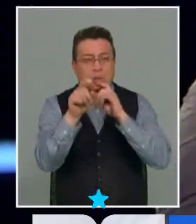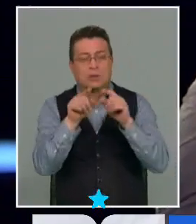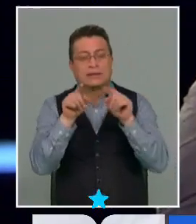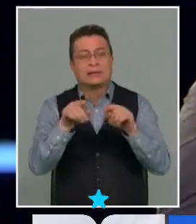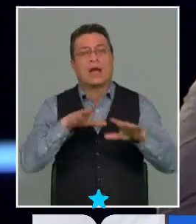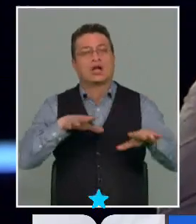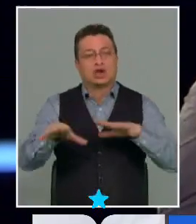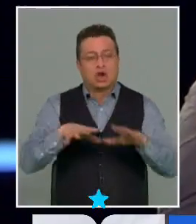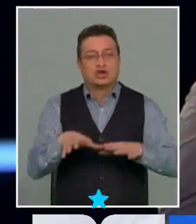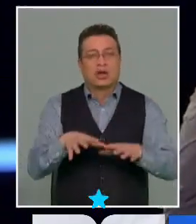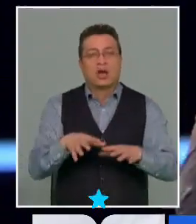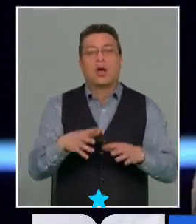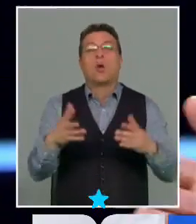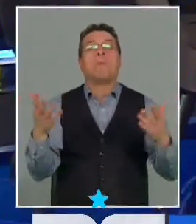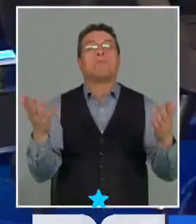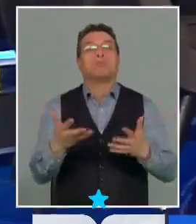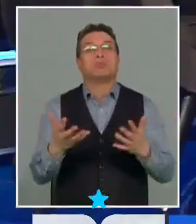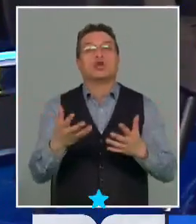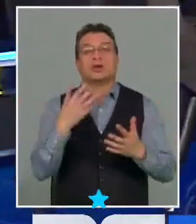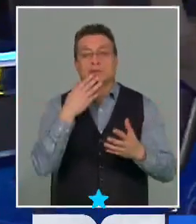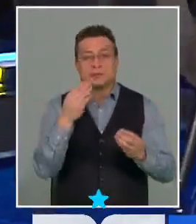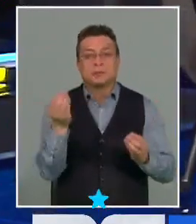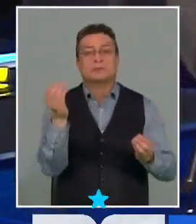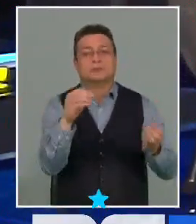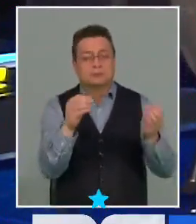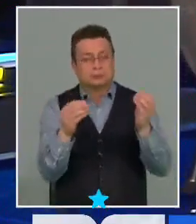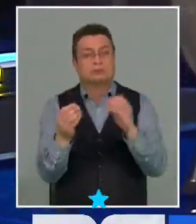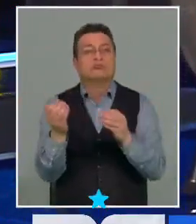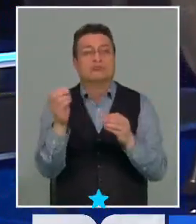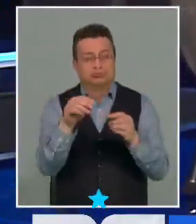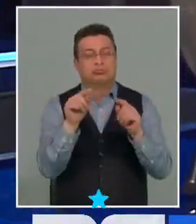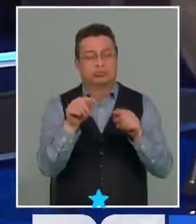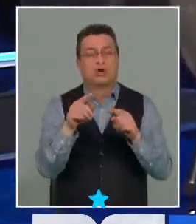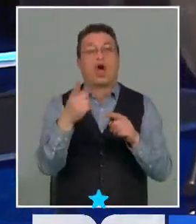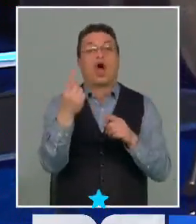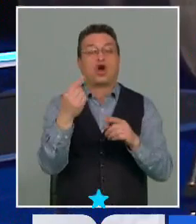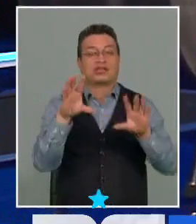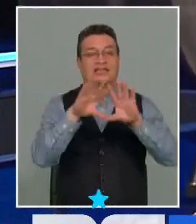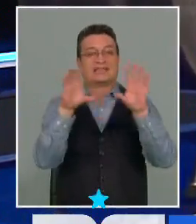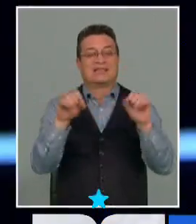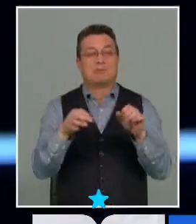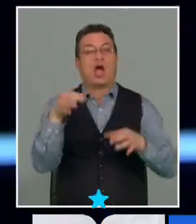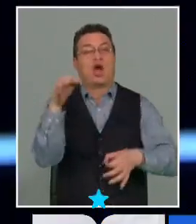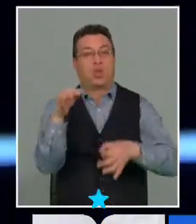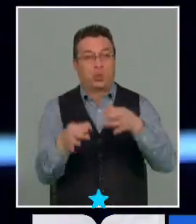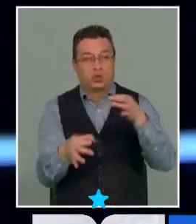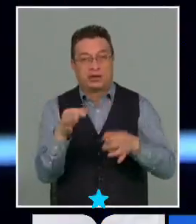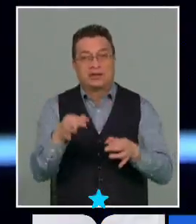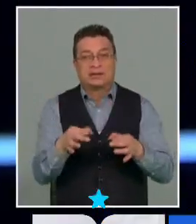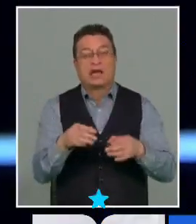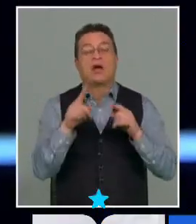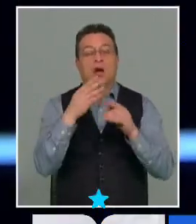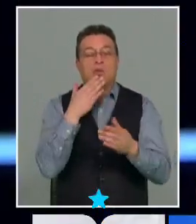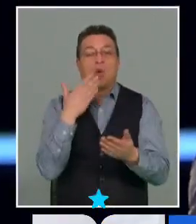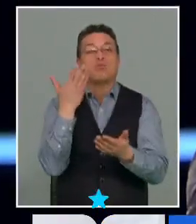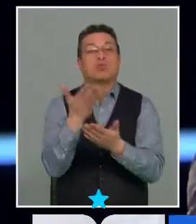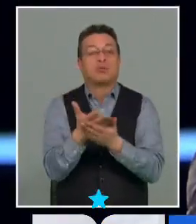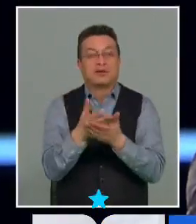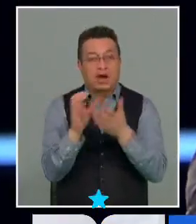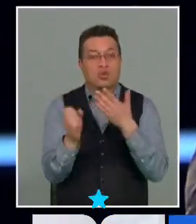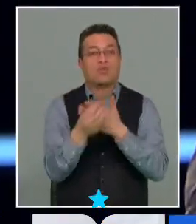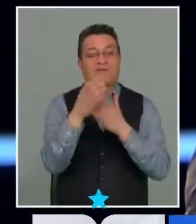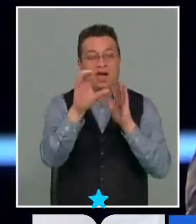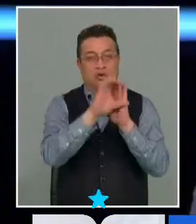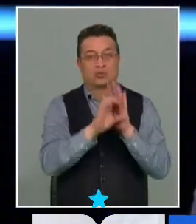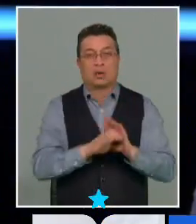tipo de cosas por qué se creó o por qué finalmente vamos a tener 11 sistemas de justicia en la propuesta de la nueva constitución